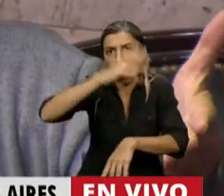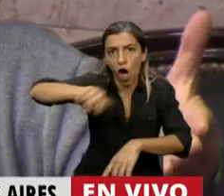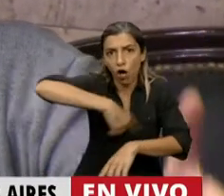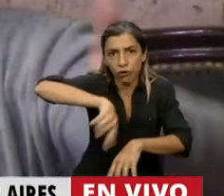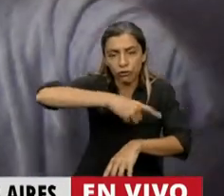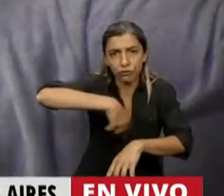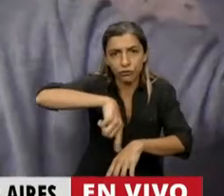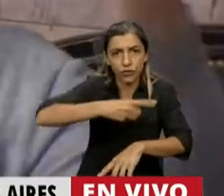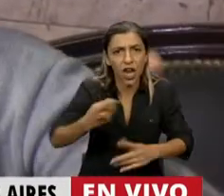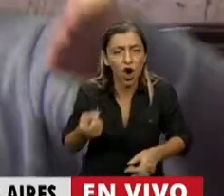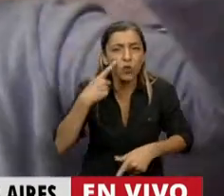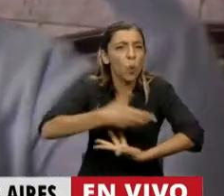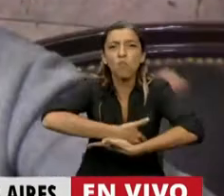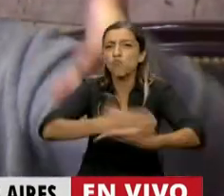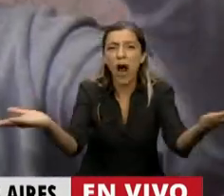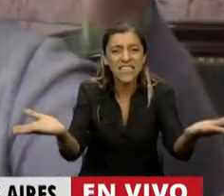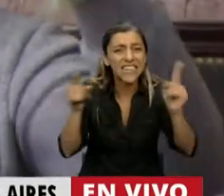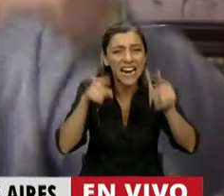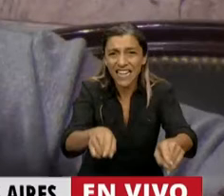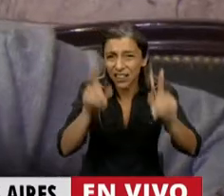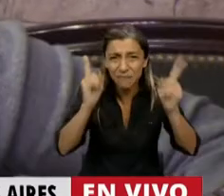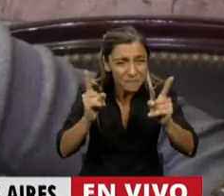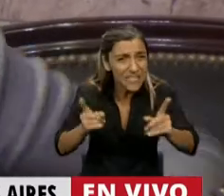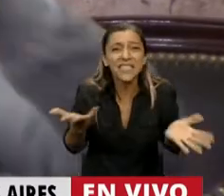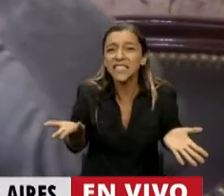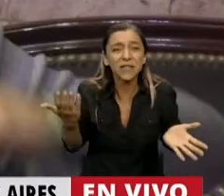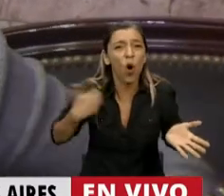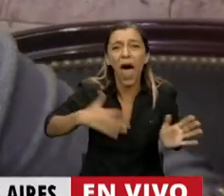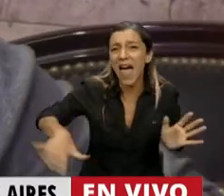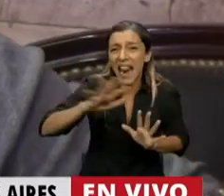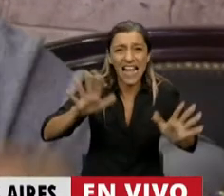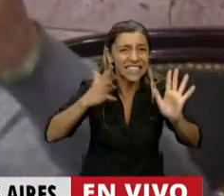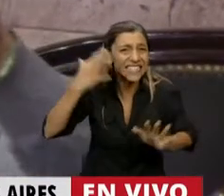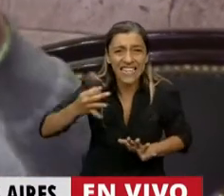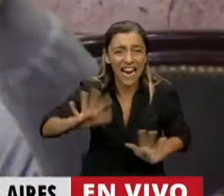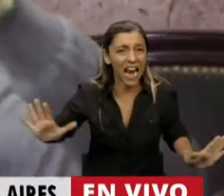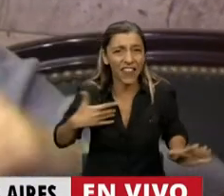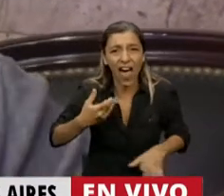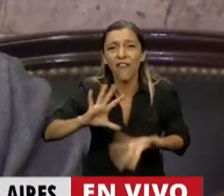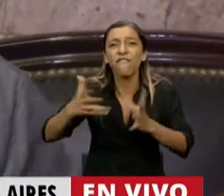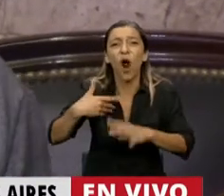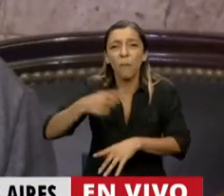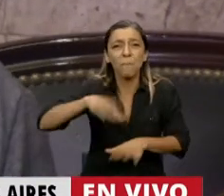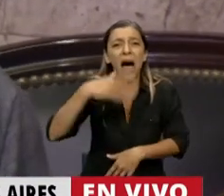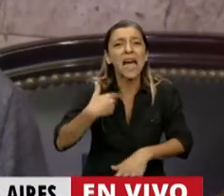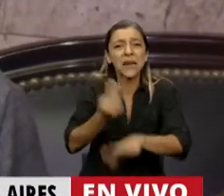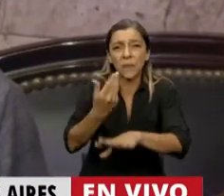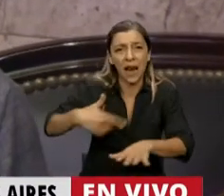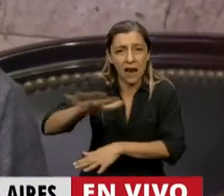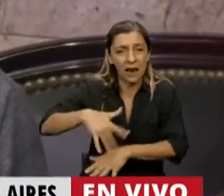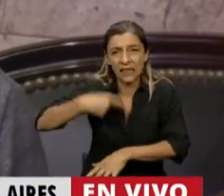el colapso de la clase capitalista que gobierna este país, no pueden darle una salida, no pueden ni resolver una sesión,